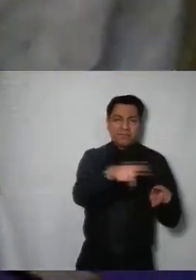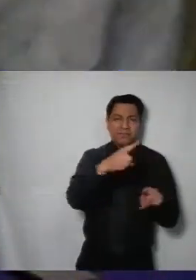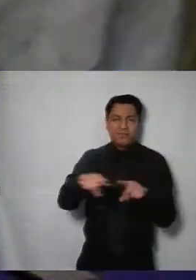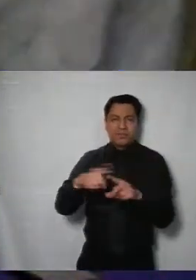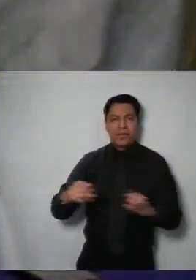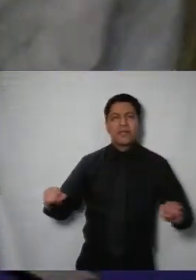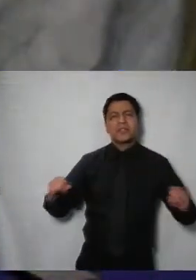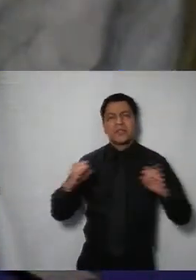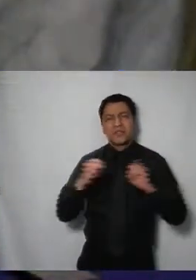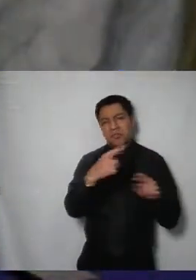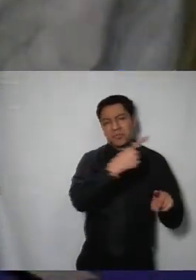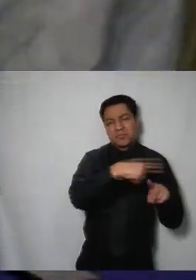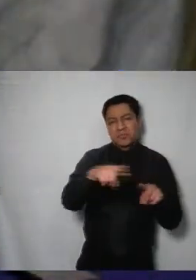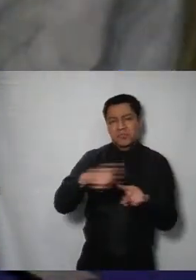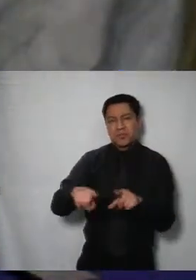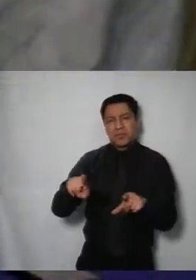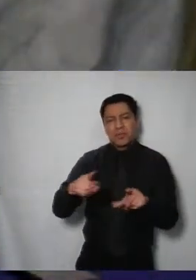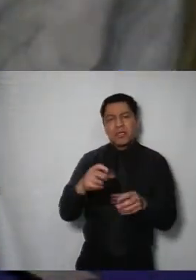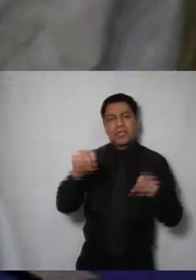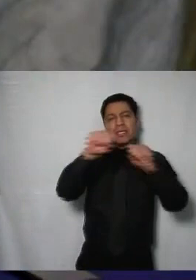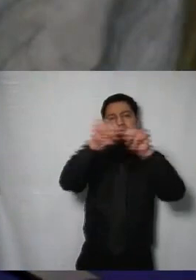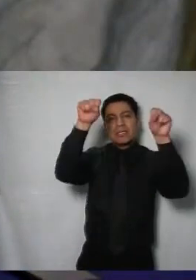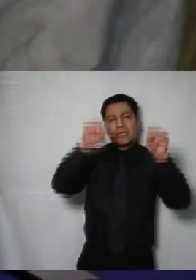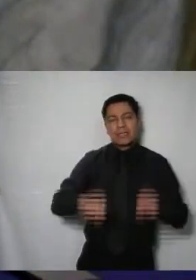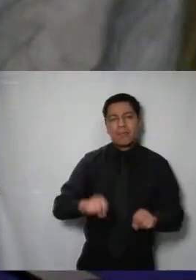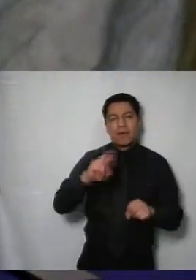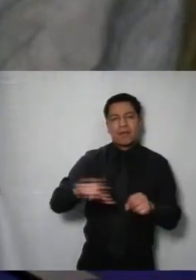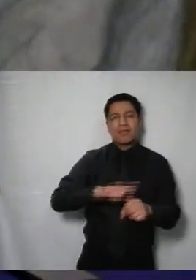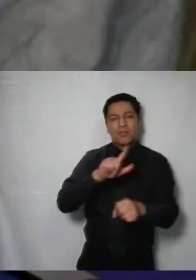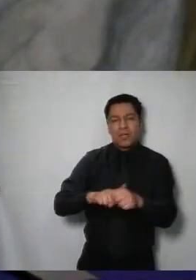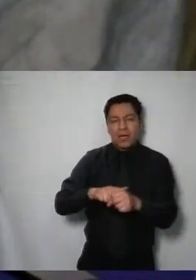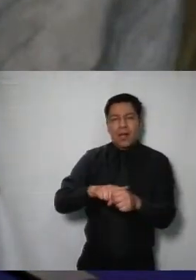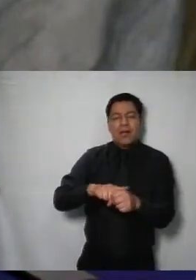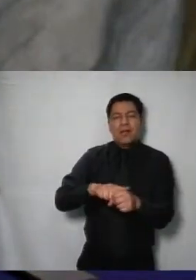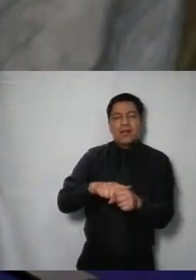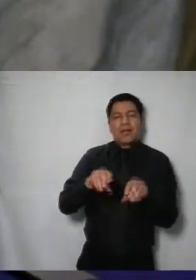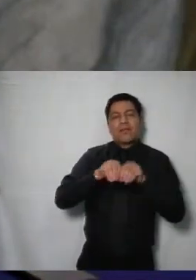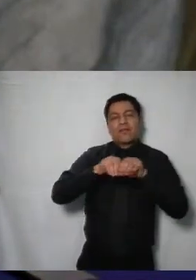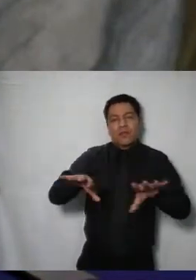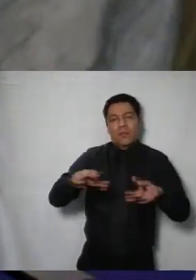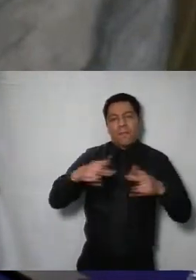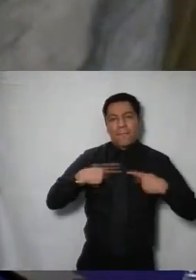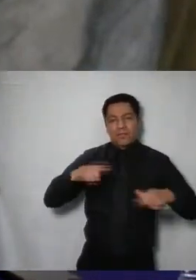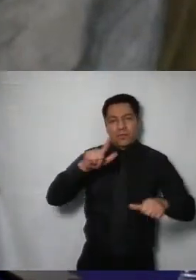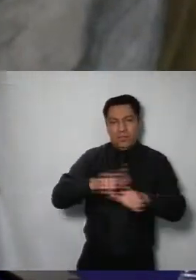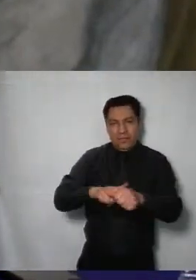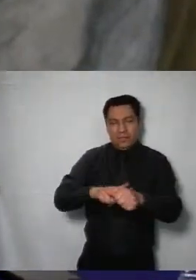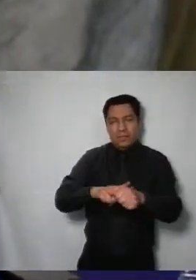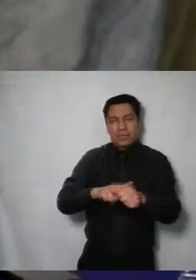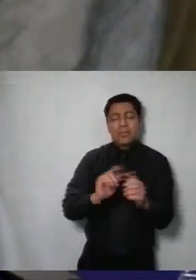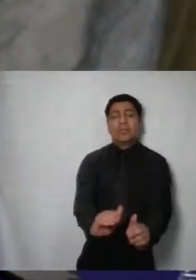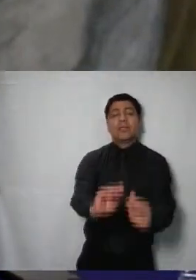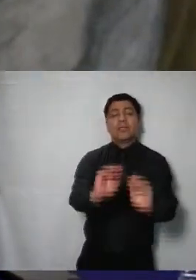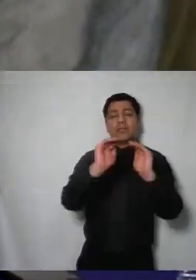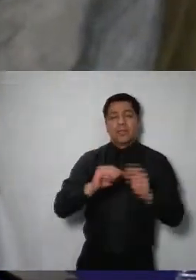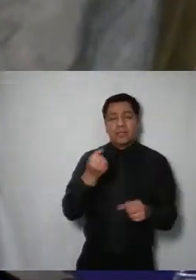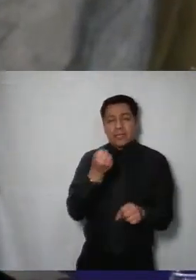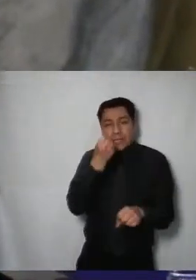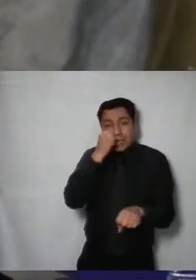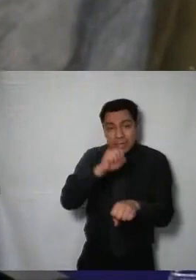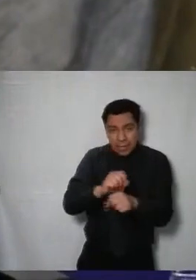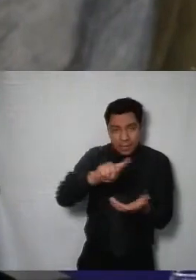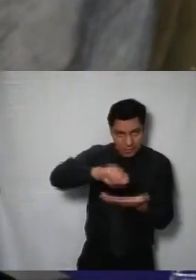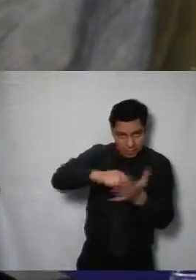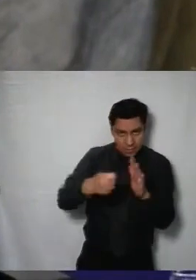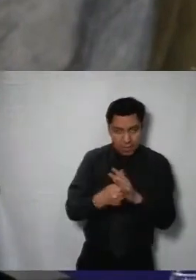institucionales y del Sistema Nacional de Transparencia y Protección de Datos Personales una vez incorporados los asuntos generales le pediría a la Secretaría de Técnica